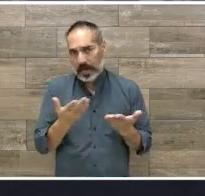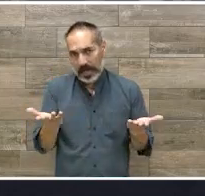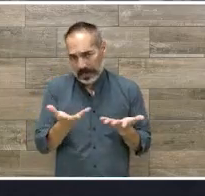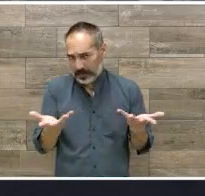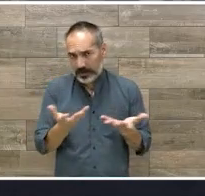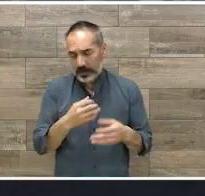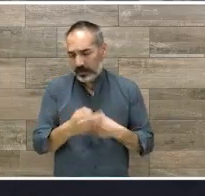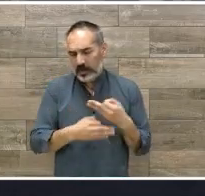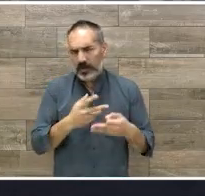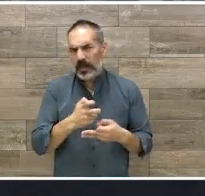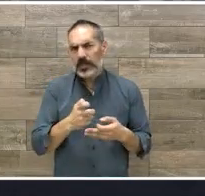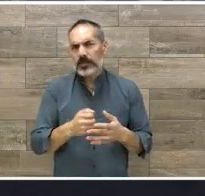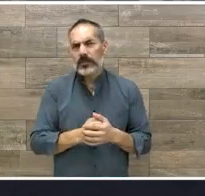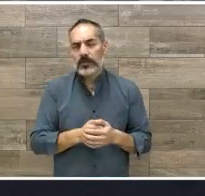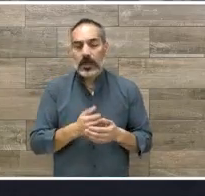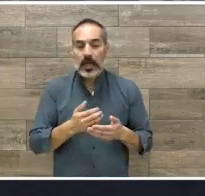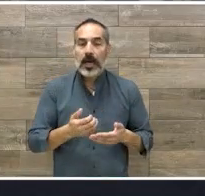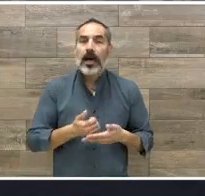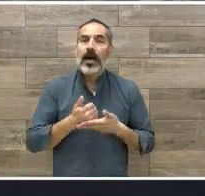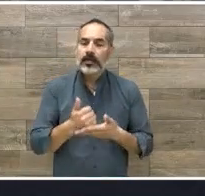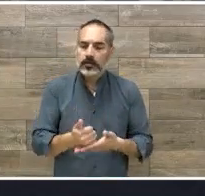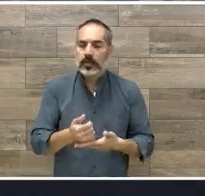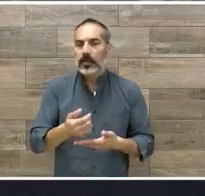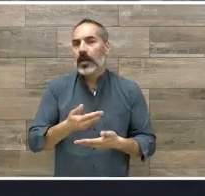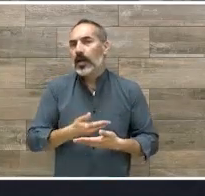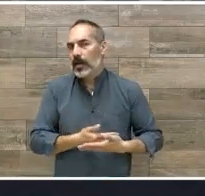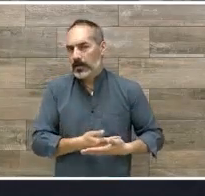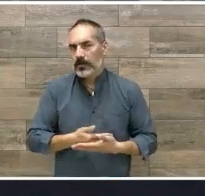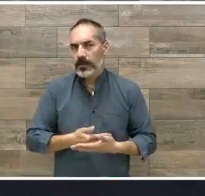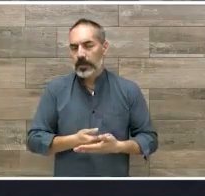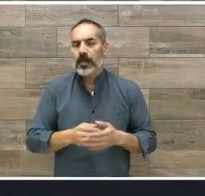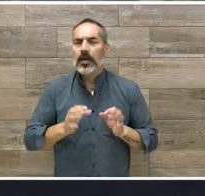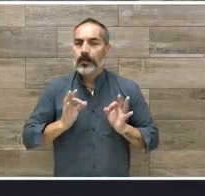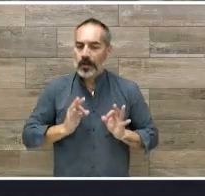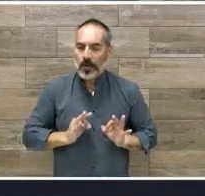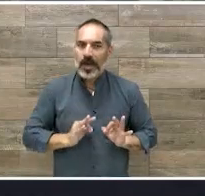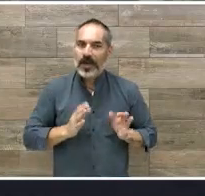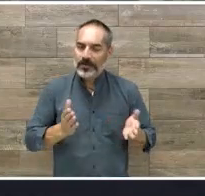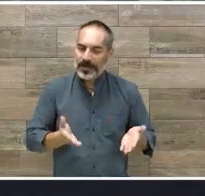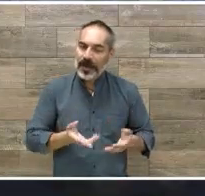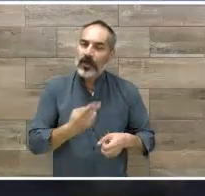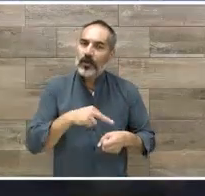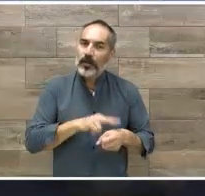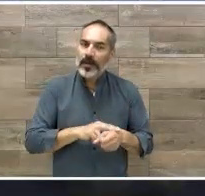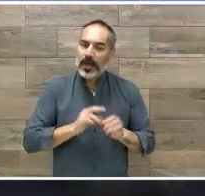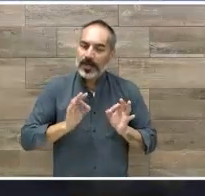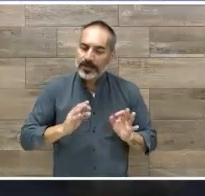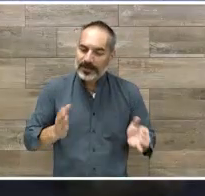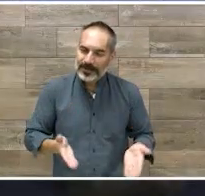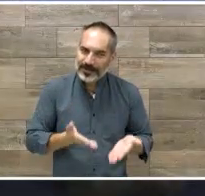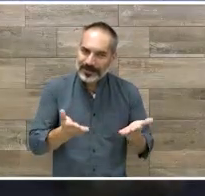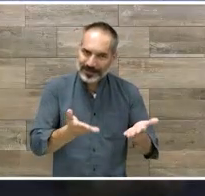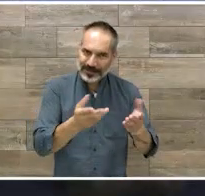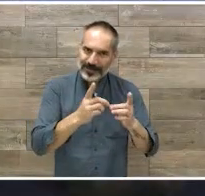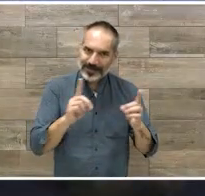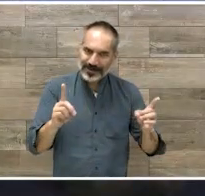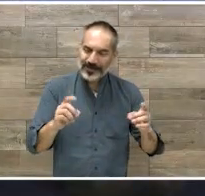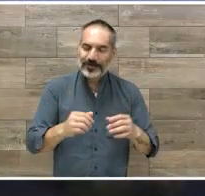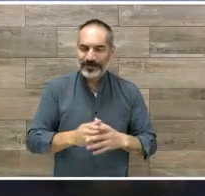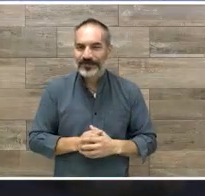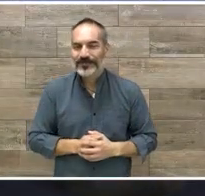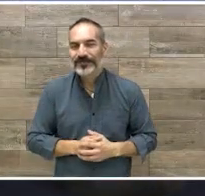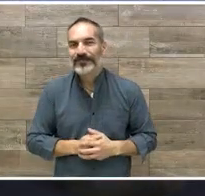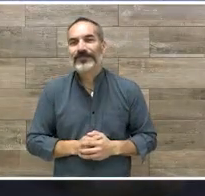agresiva no contaminante y no hiper excitativa así es esta parte creo que es muy muy importante y pues desafortunadamente